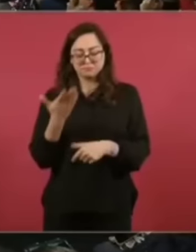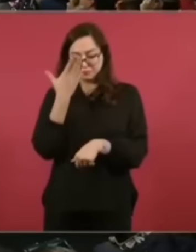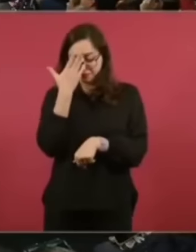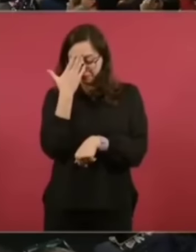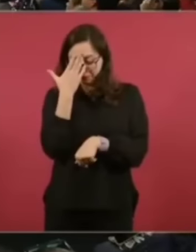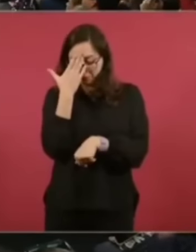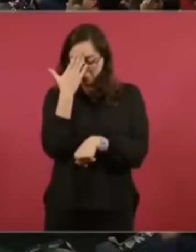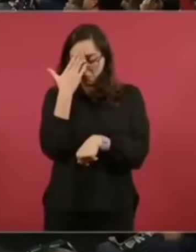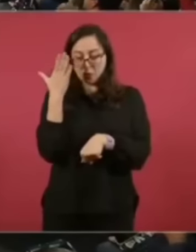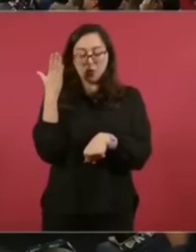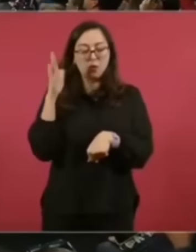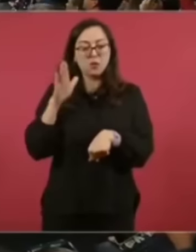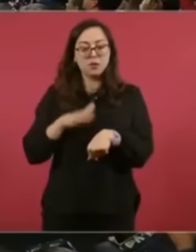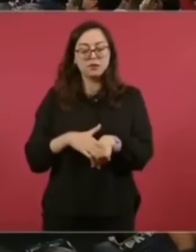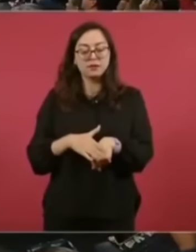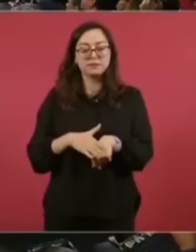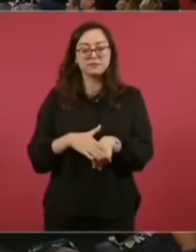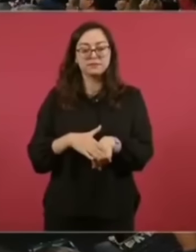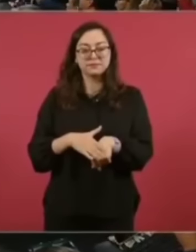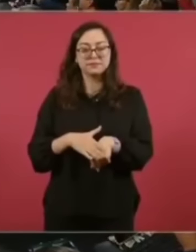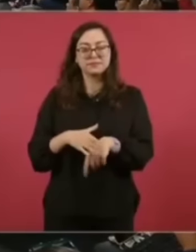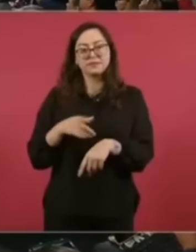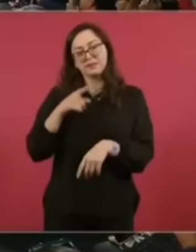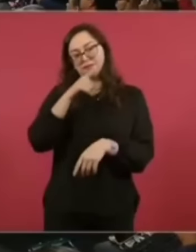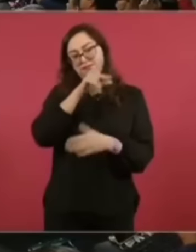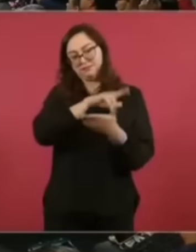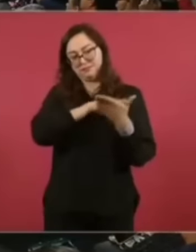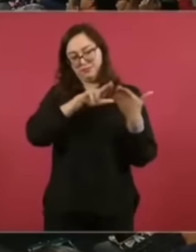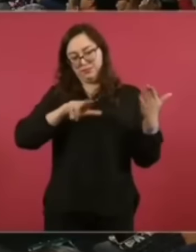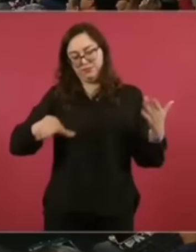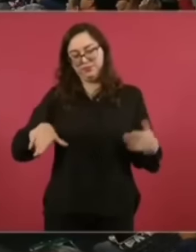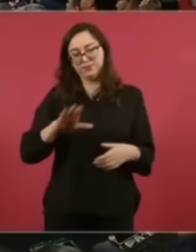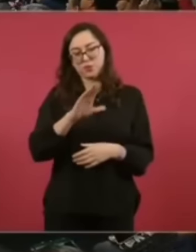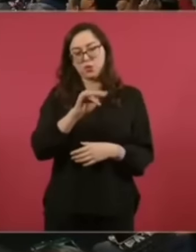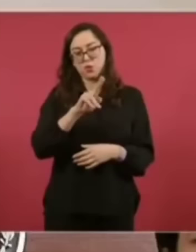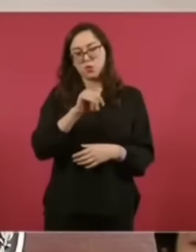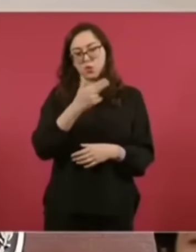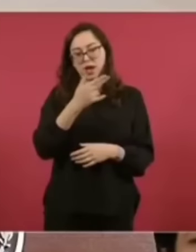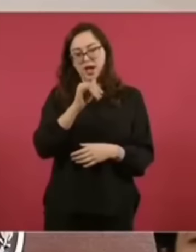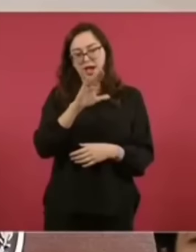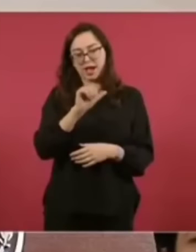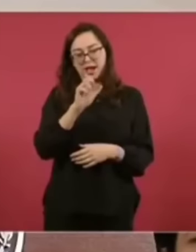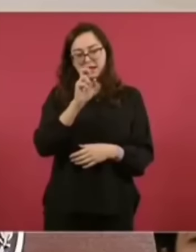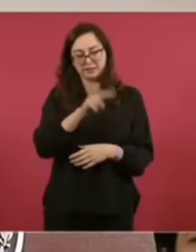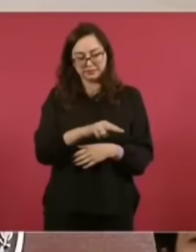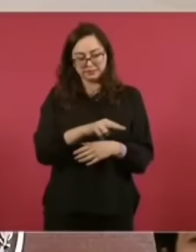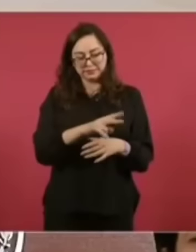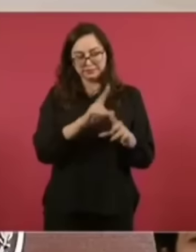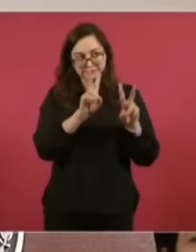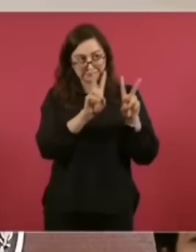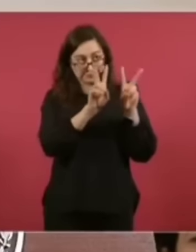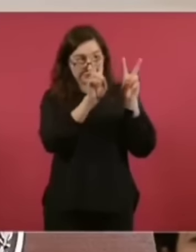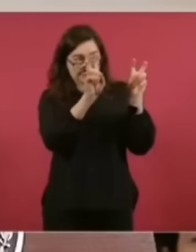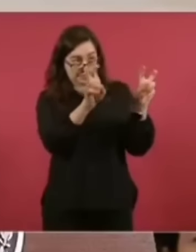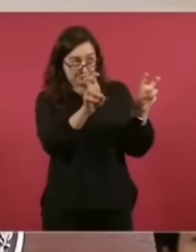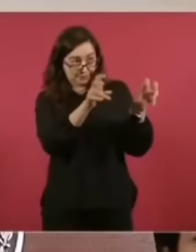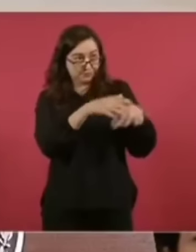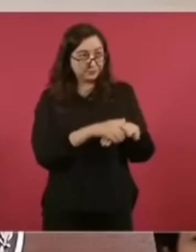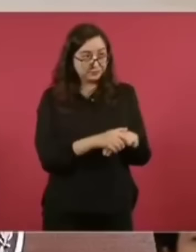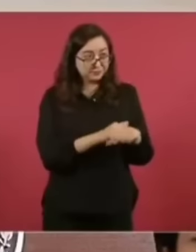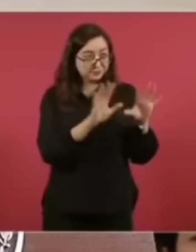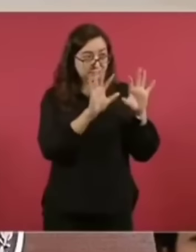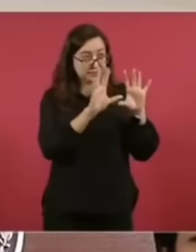memoriales de Culhuacán, mientras exista el mundo,